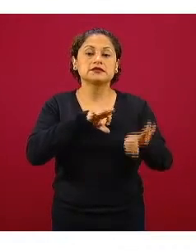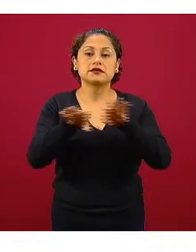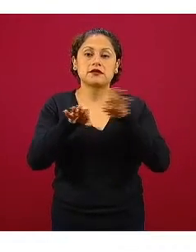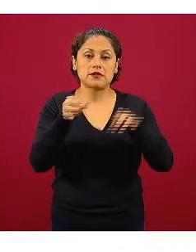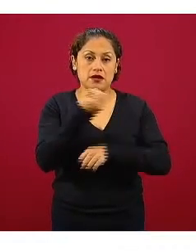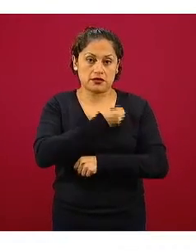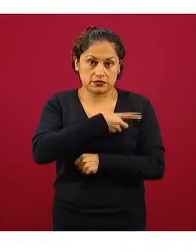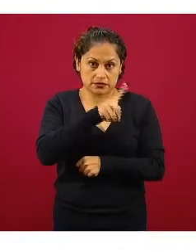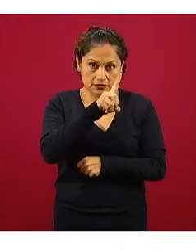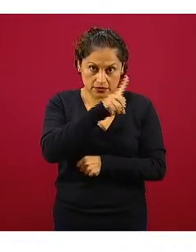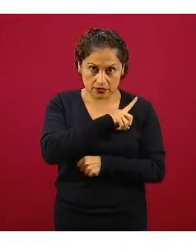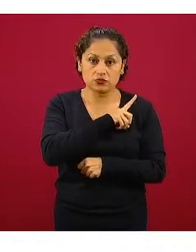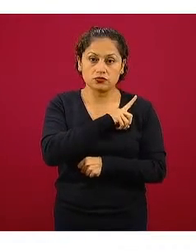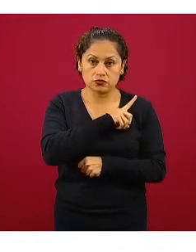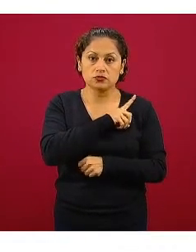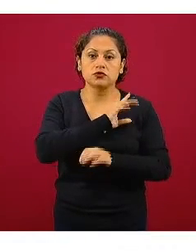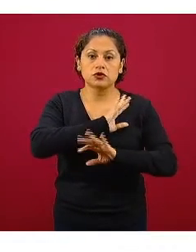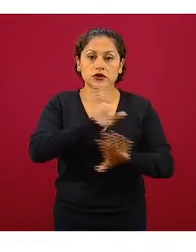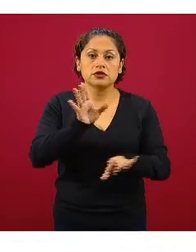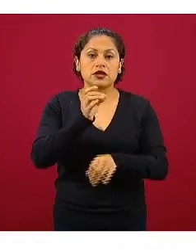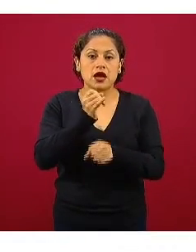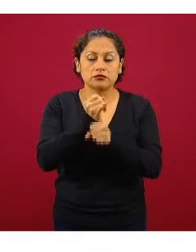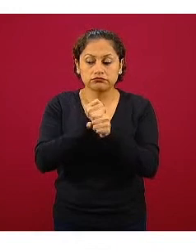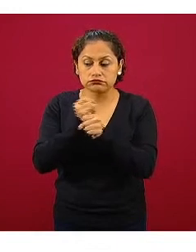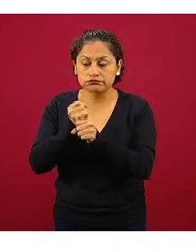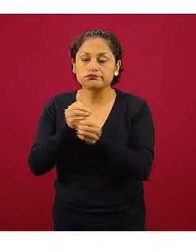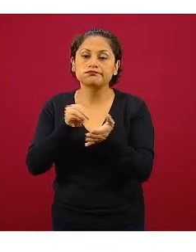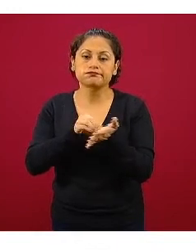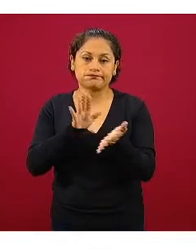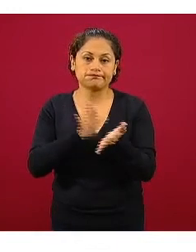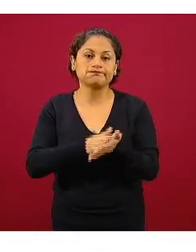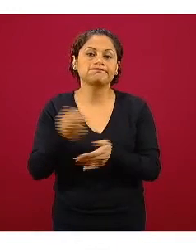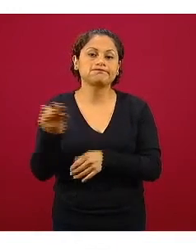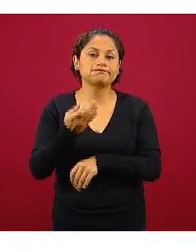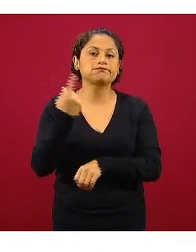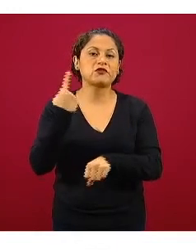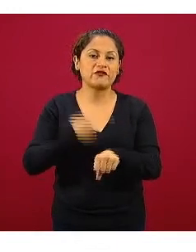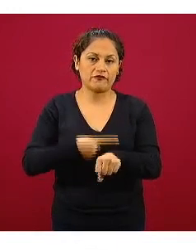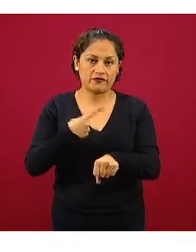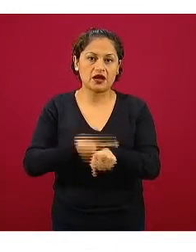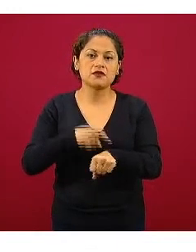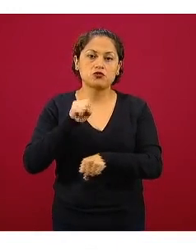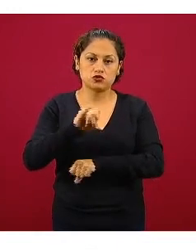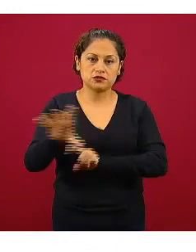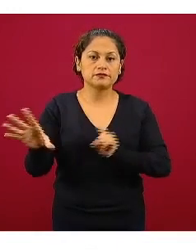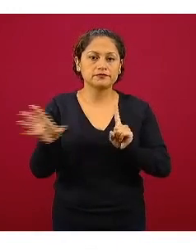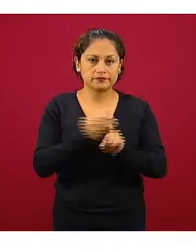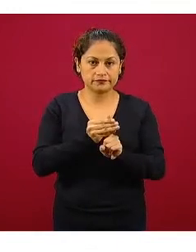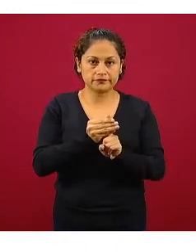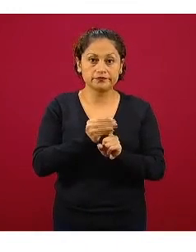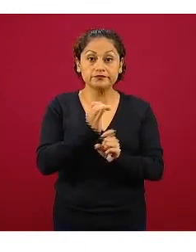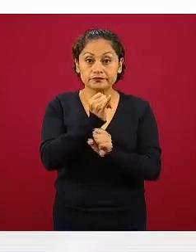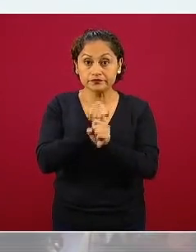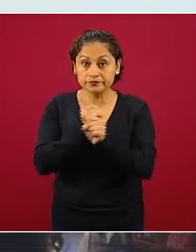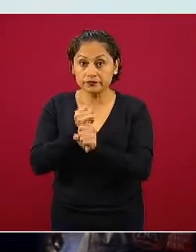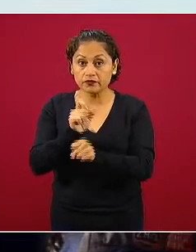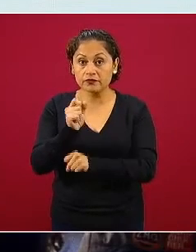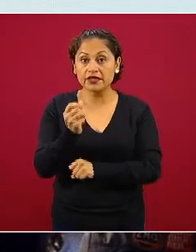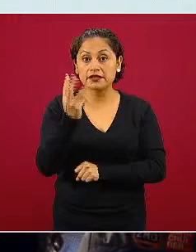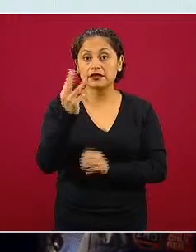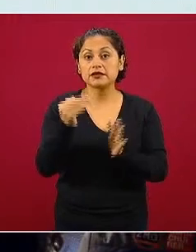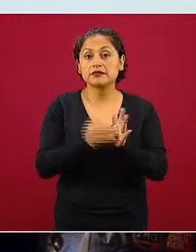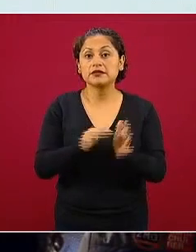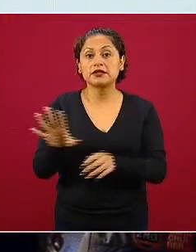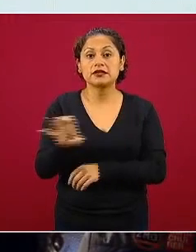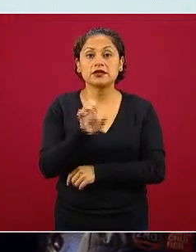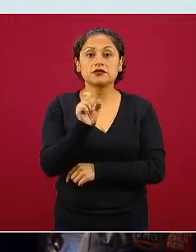quienes se ha documentado infección por COVID se han estudiado veintitrés mil quinientos veinticinco que ya